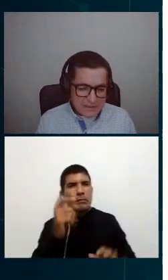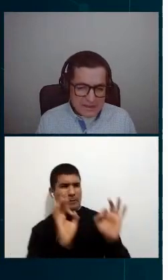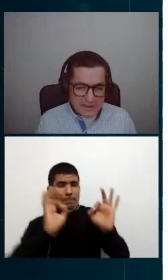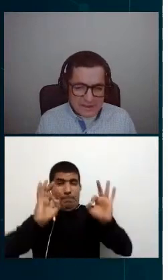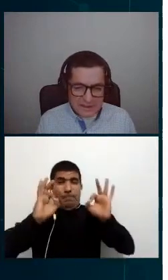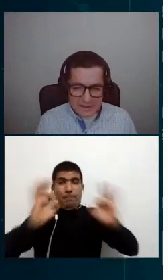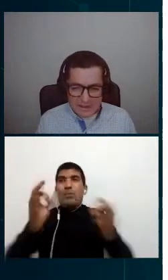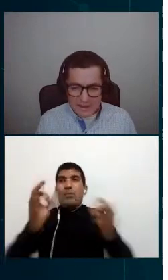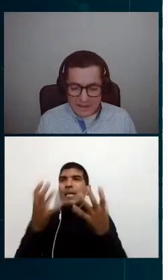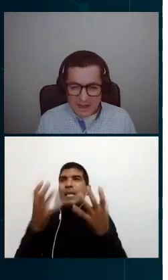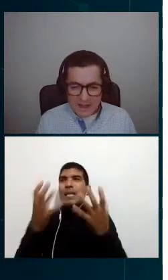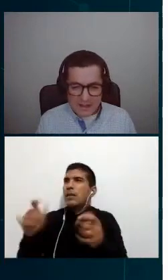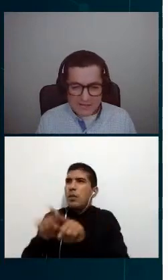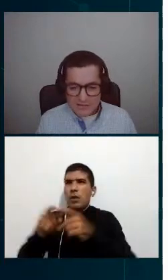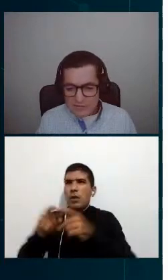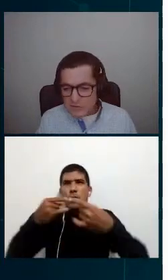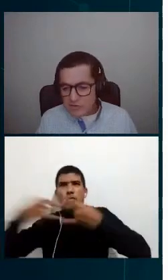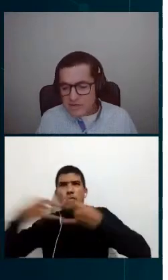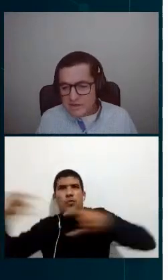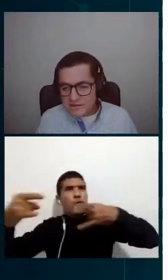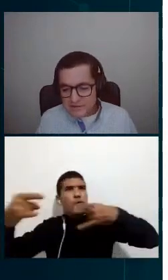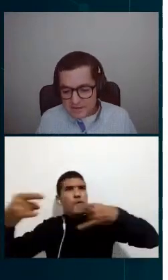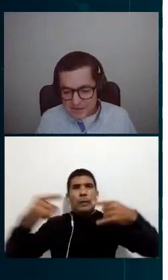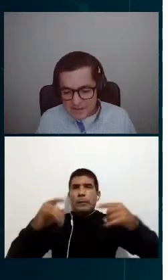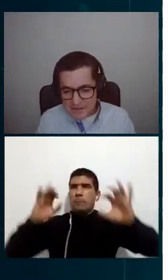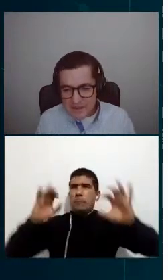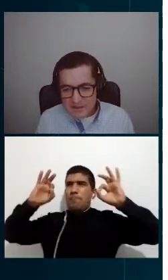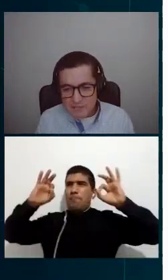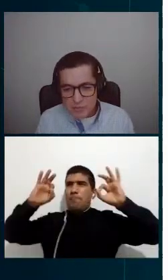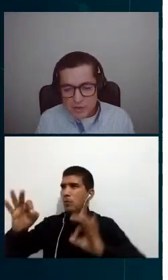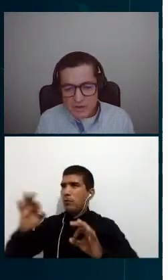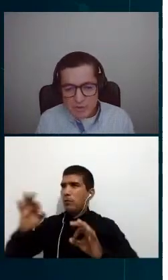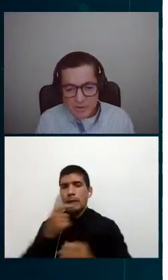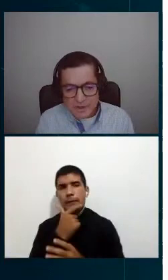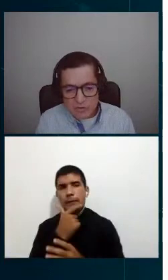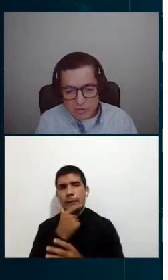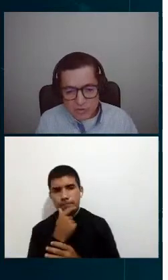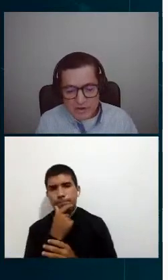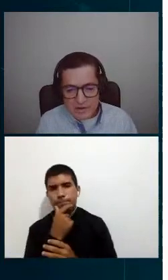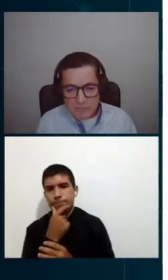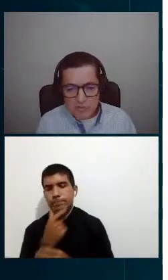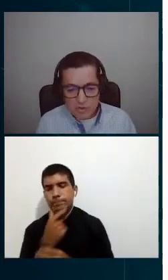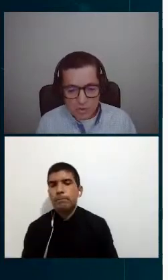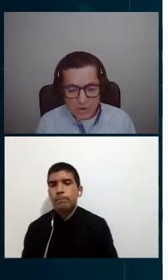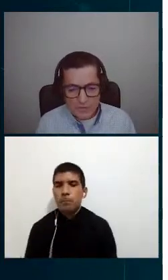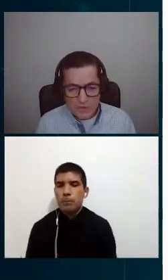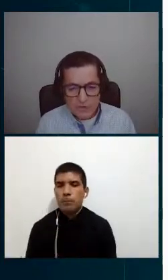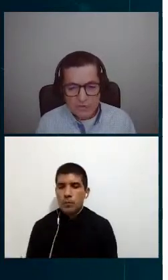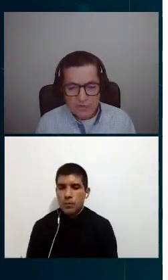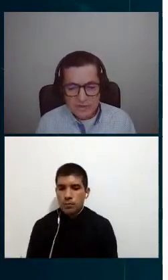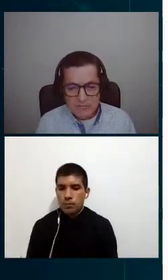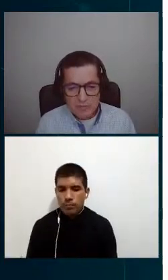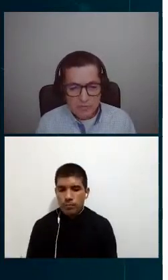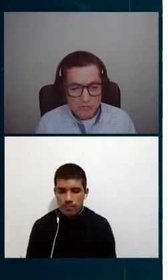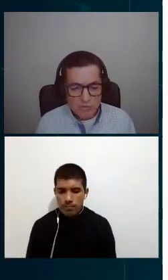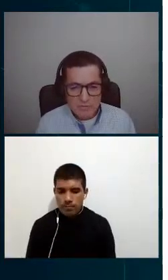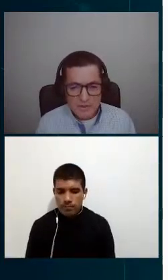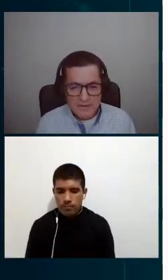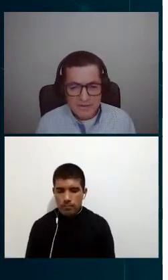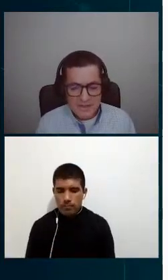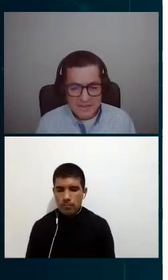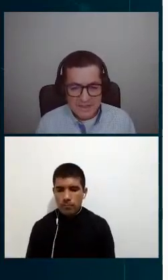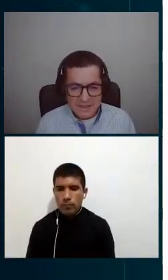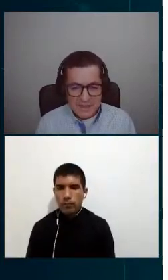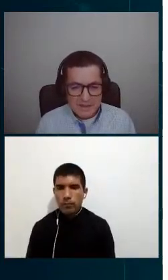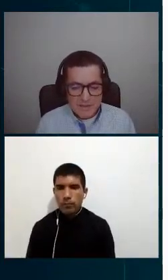importante acá es si ustedes se pudieron dar cuenta nosotros utilizamos solo cuatro tipos o